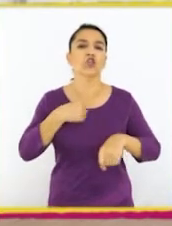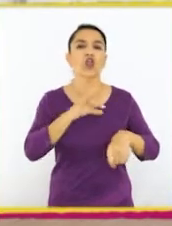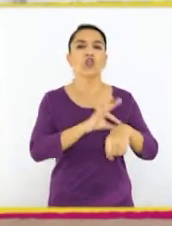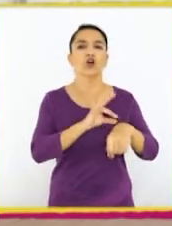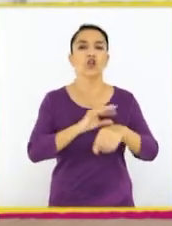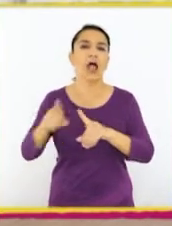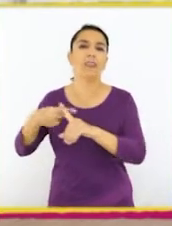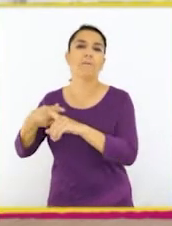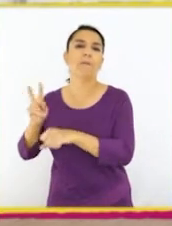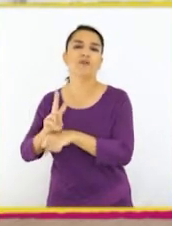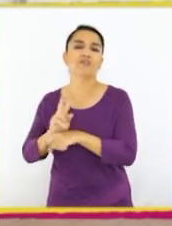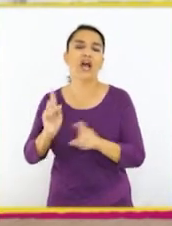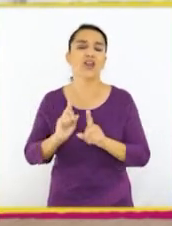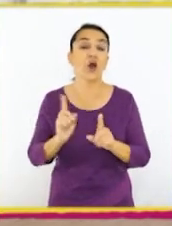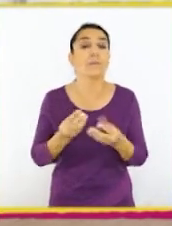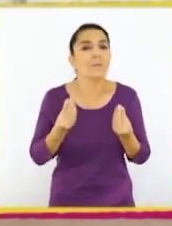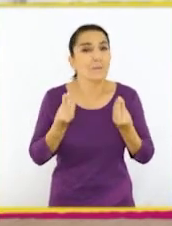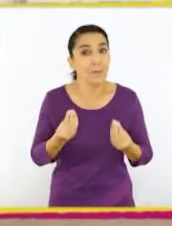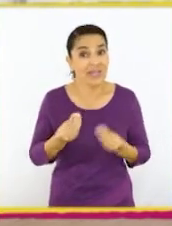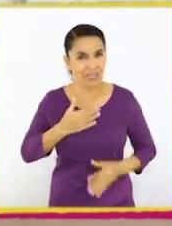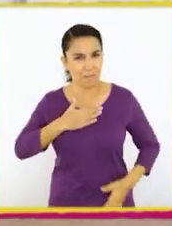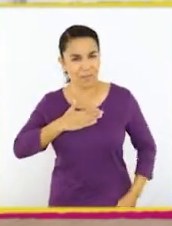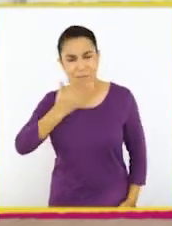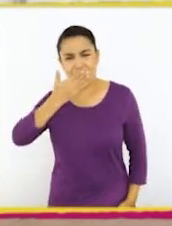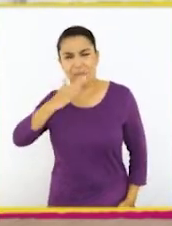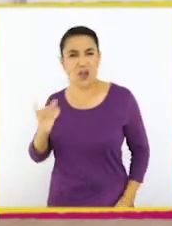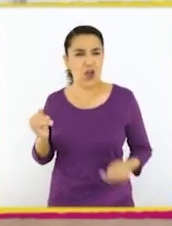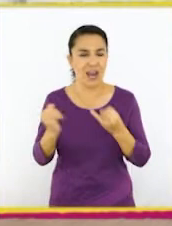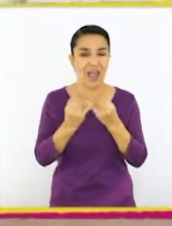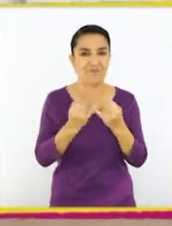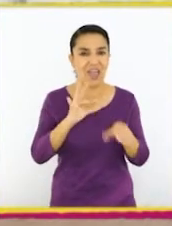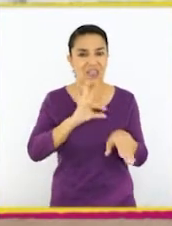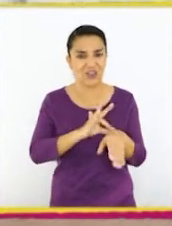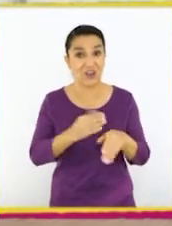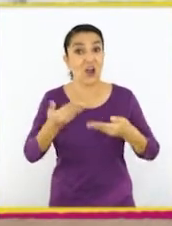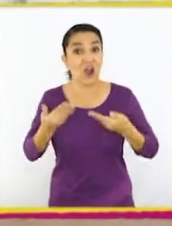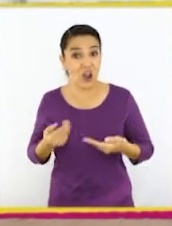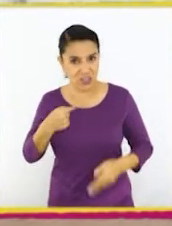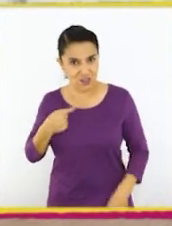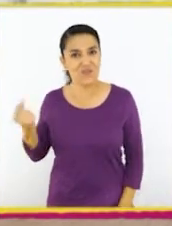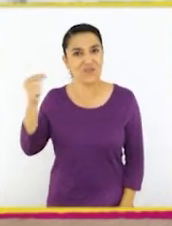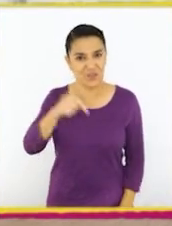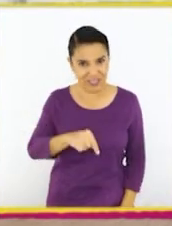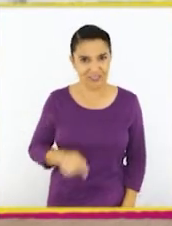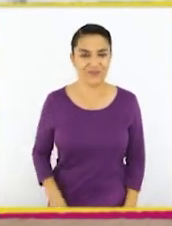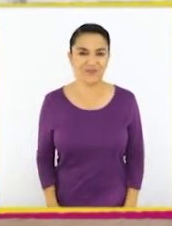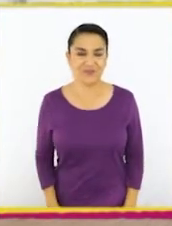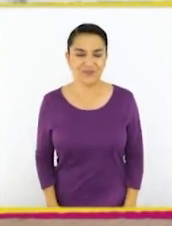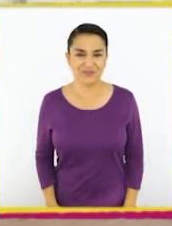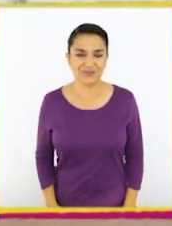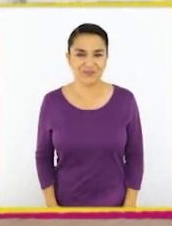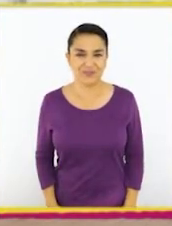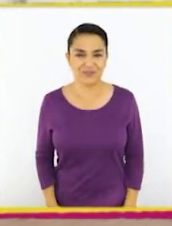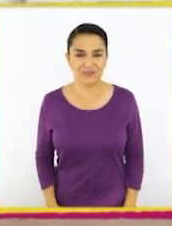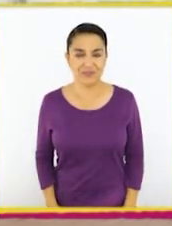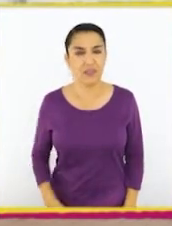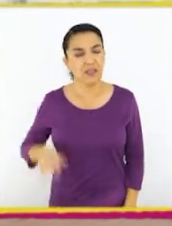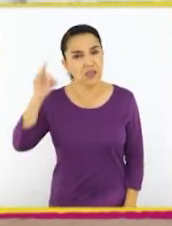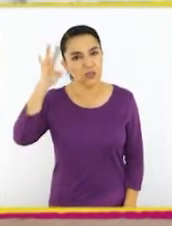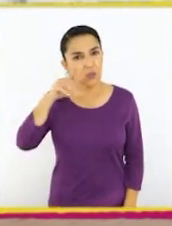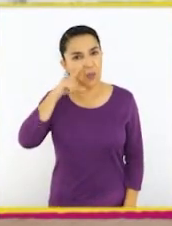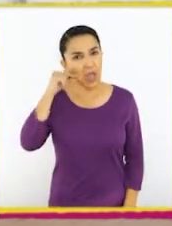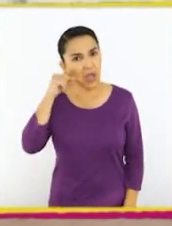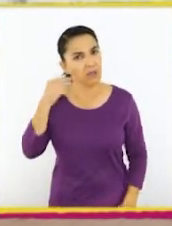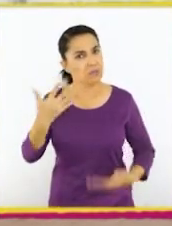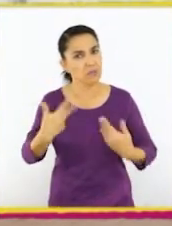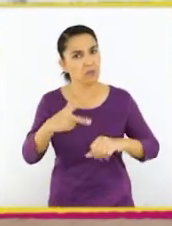es que sea doctora además de profesora. Lo que pasa es que mi mejor amiga es doctora y hoy la vine a visitar. Supe